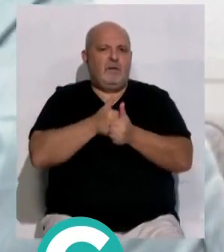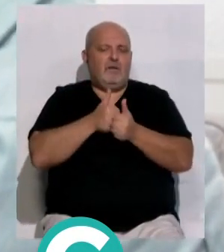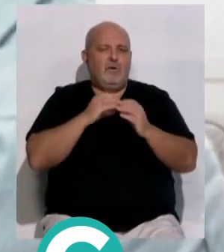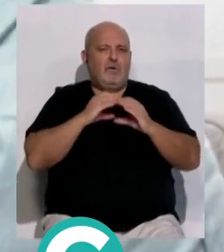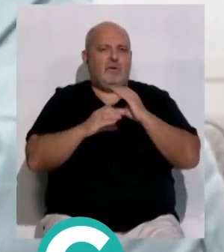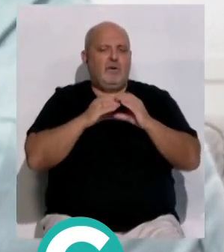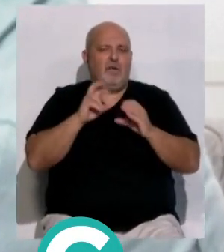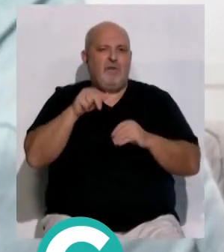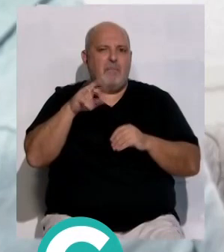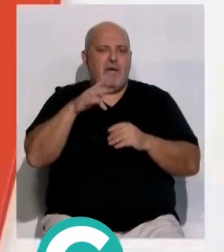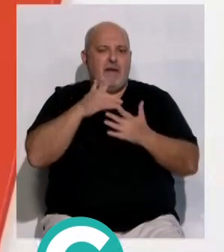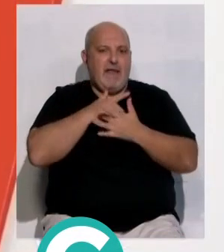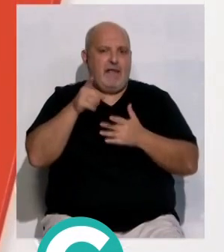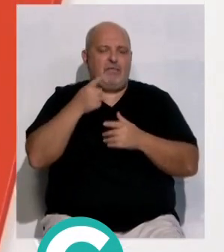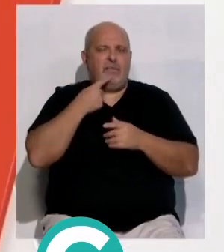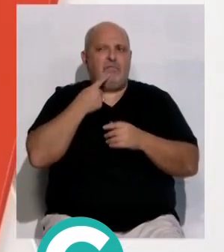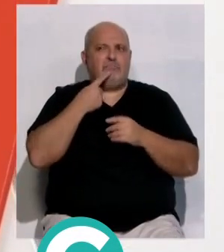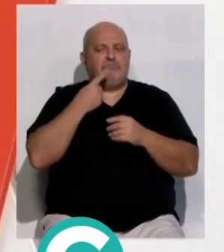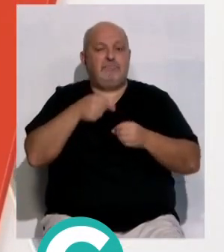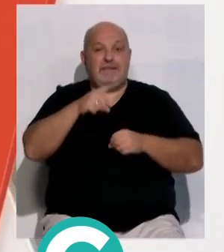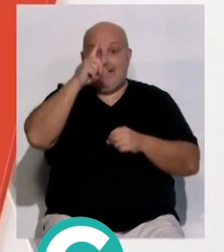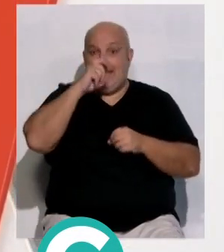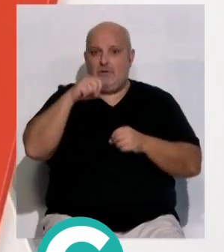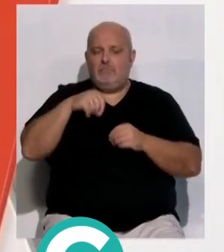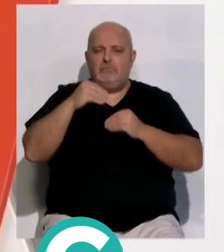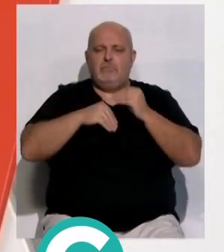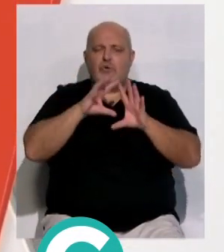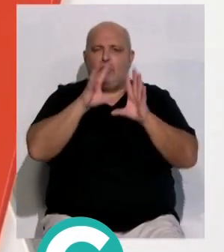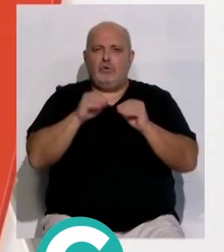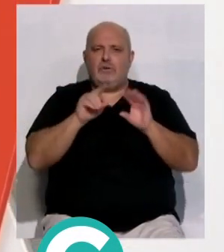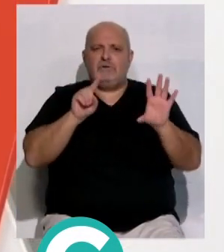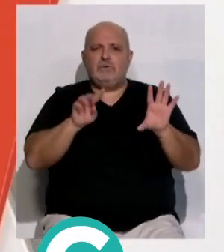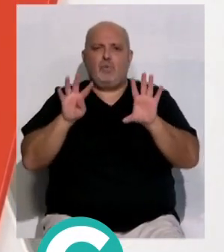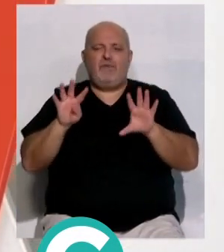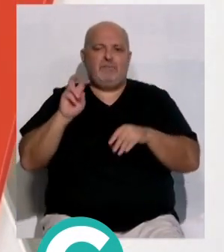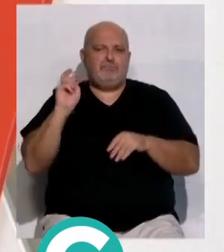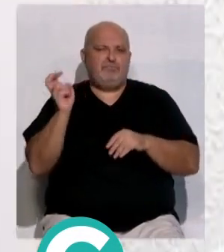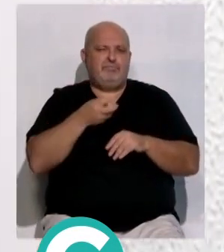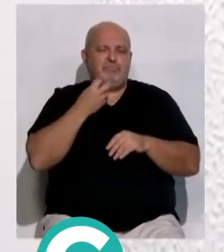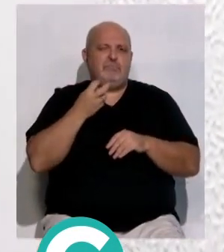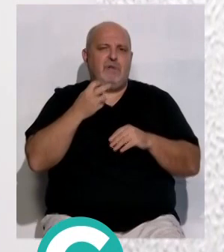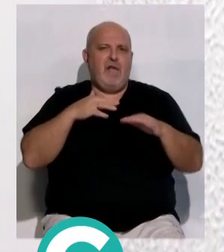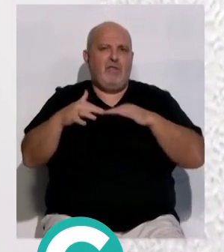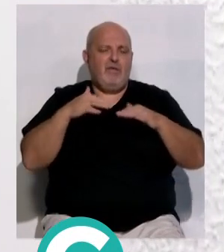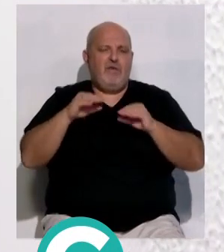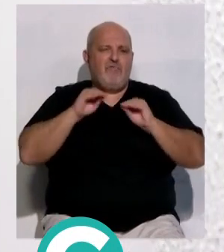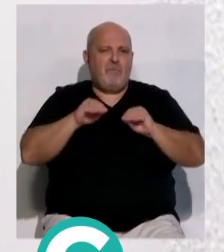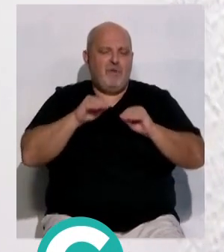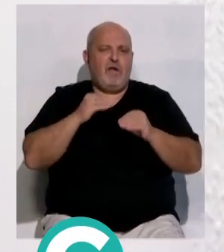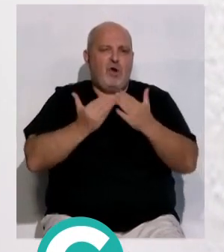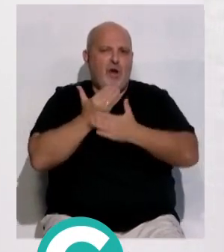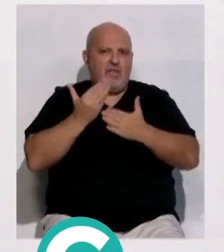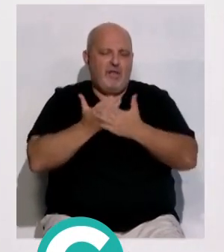de comunicación Eva María Izquierdo ha informado que este año se han llevado a cabo un total de 69 actuaciones que incluyen acciones formativas